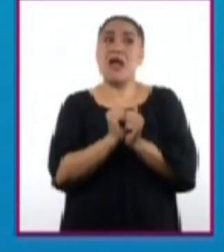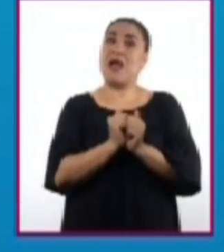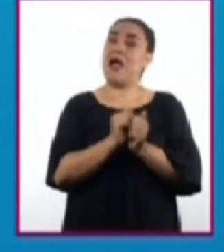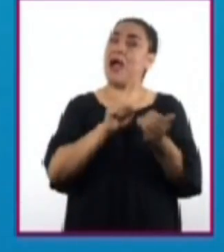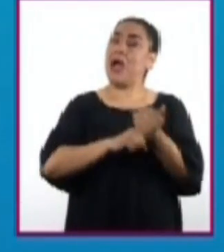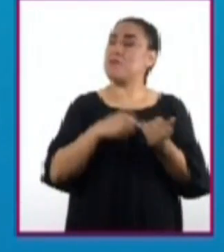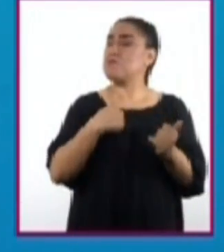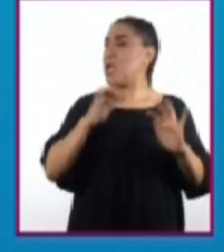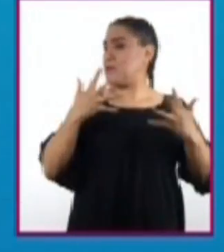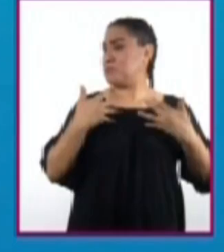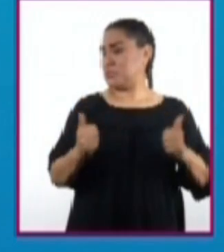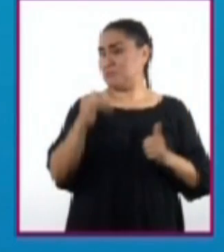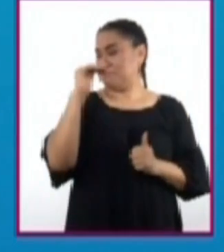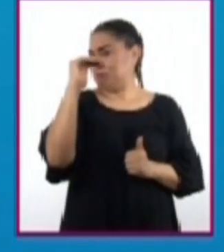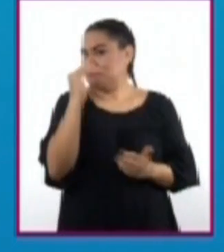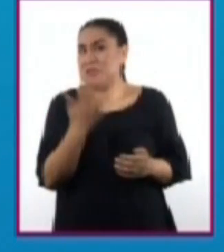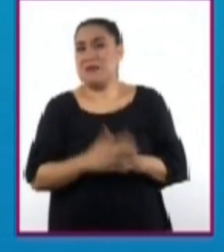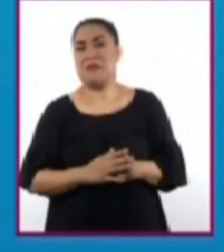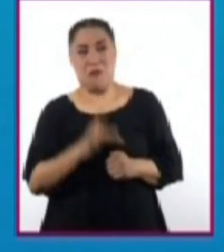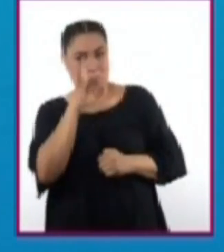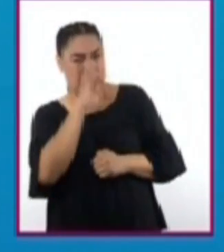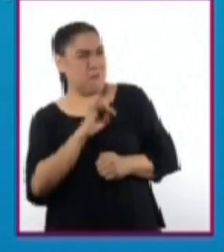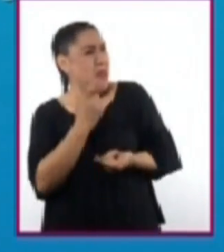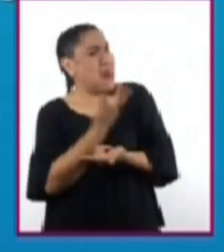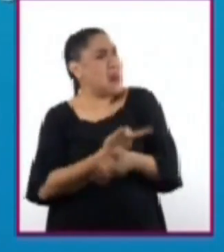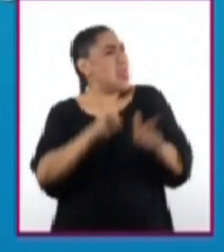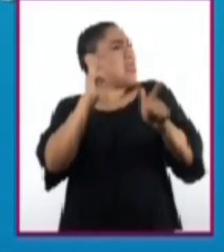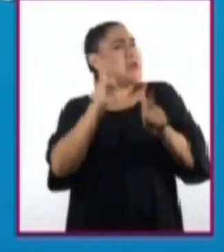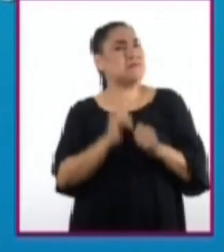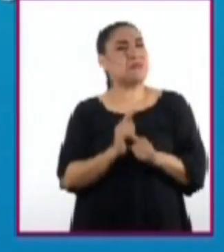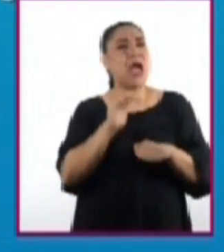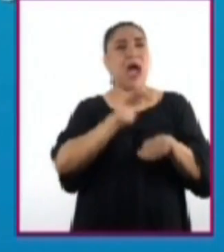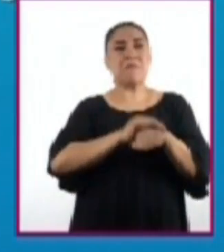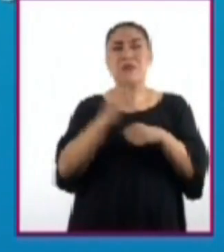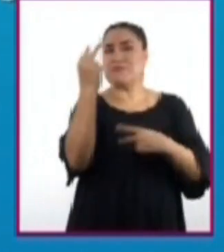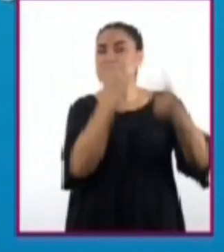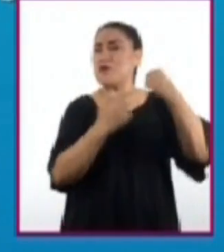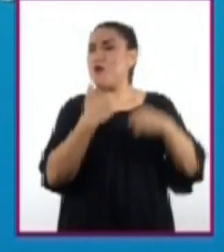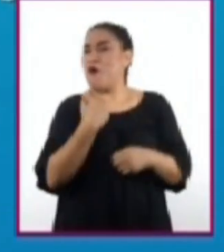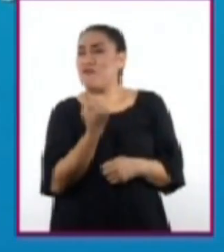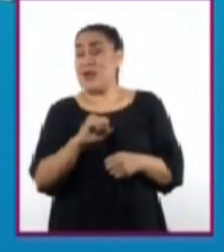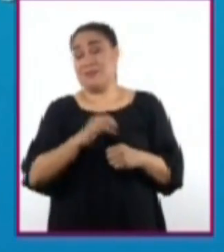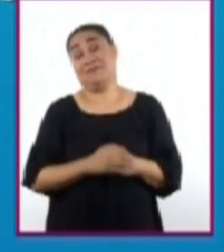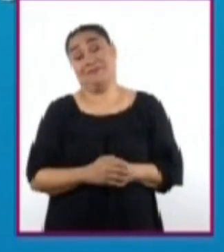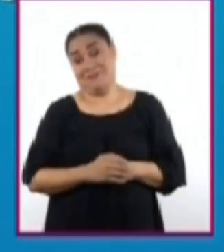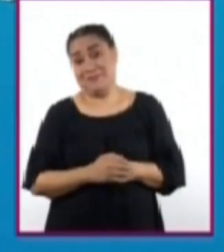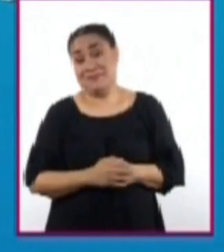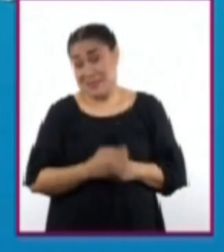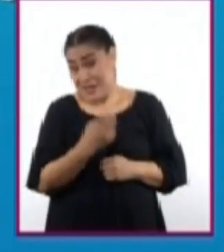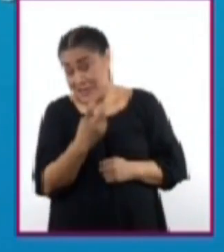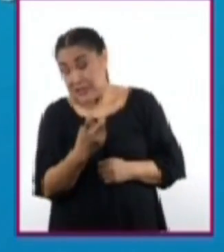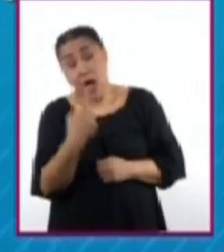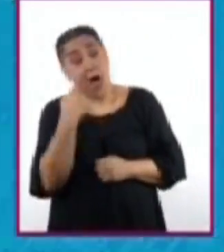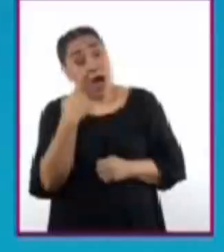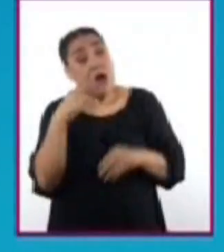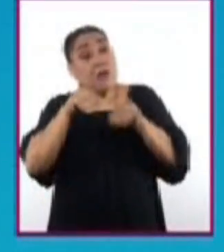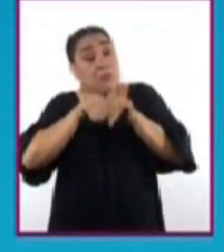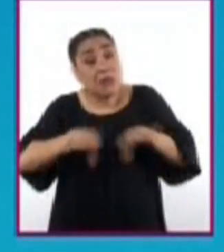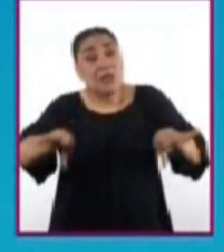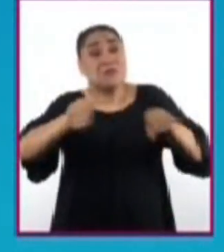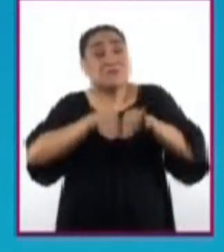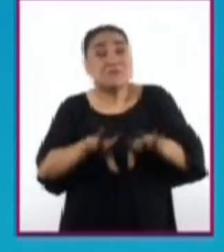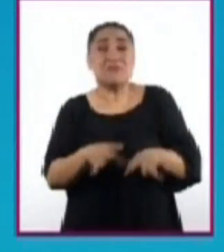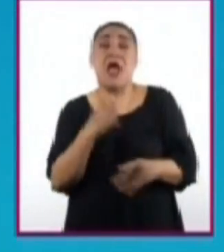sentirse maduros, atractivos, libres y famosos entre sus amigos. Este es un mensaje que se promueve incluso